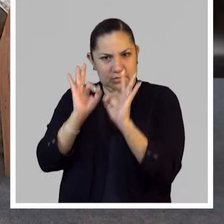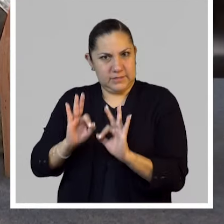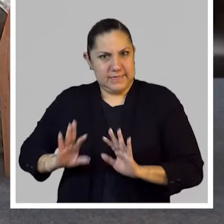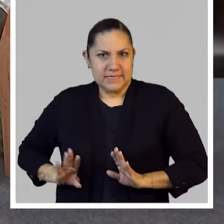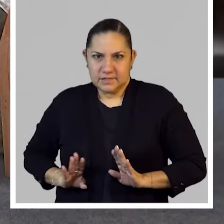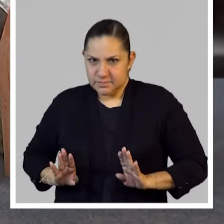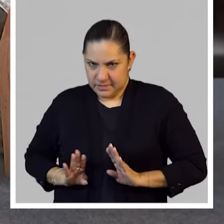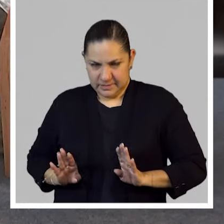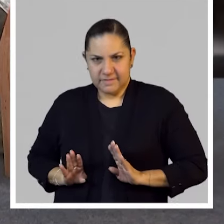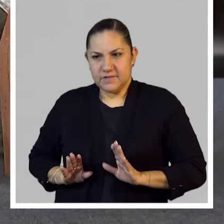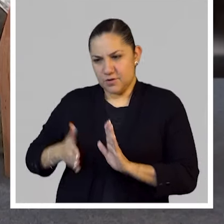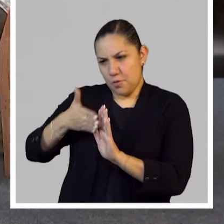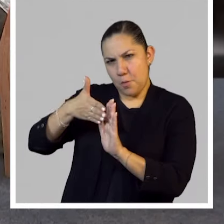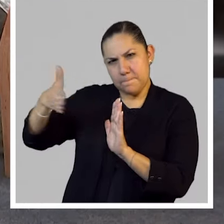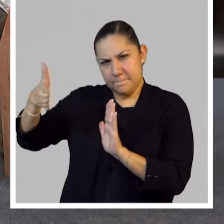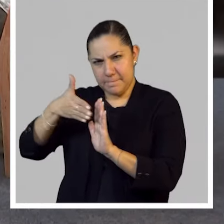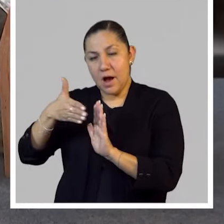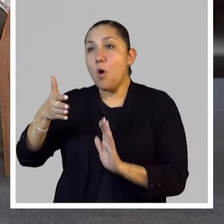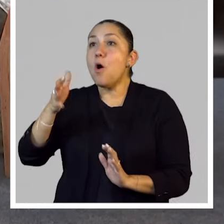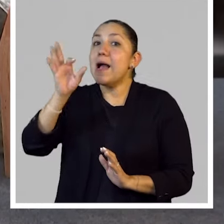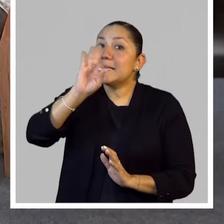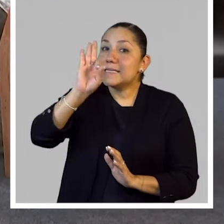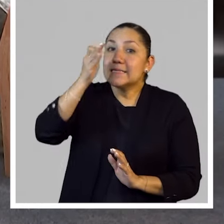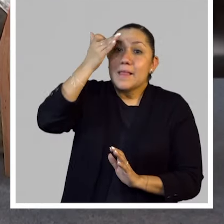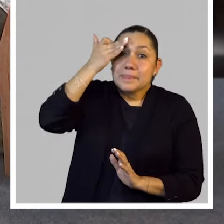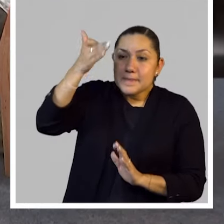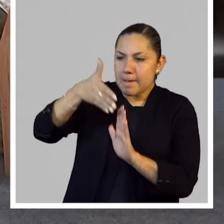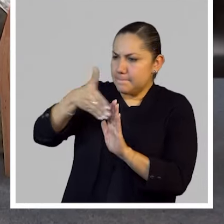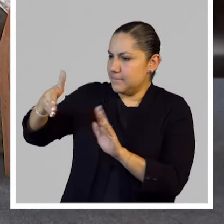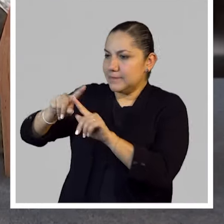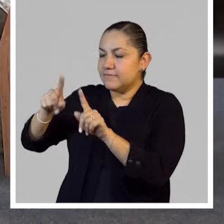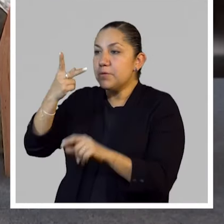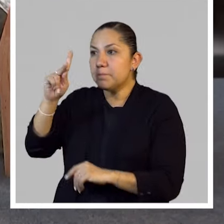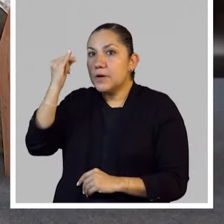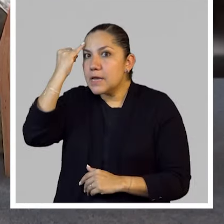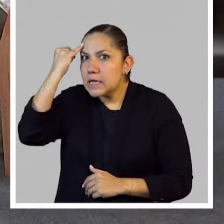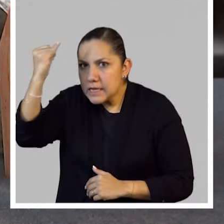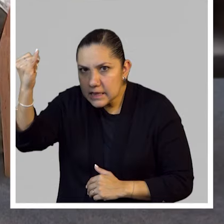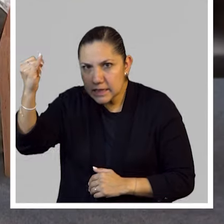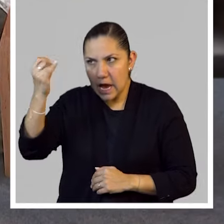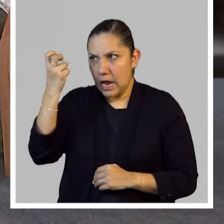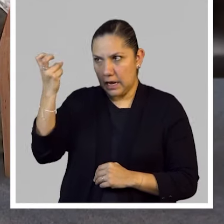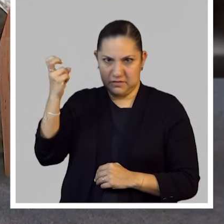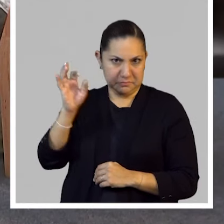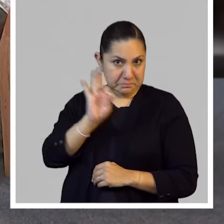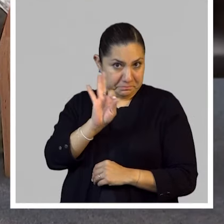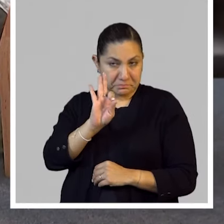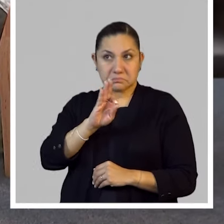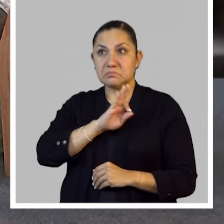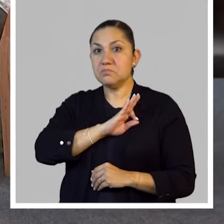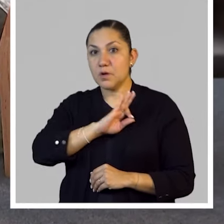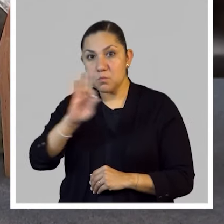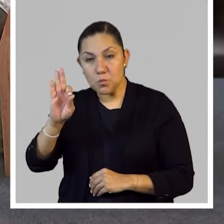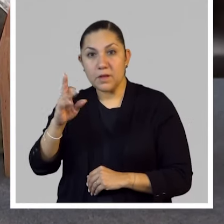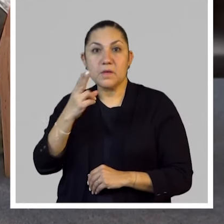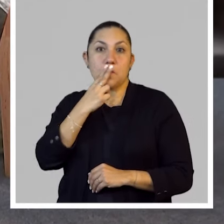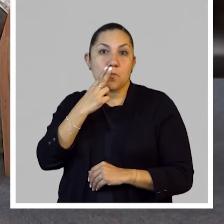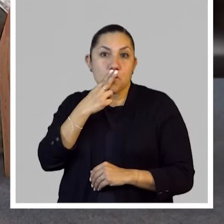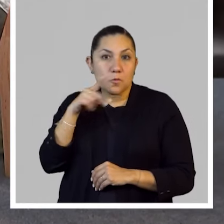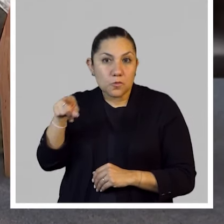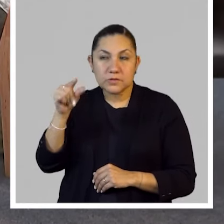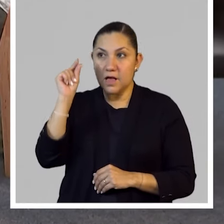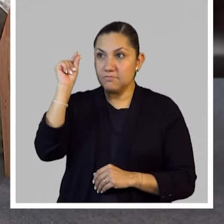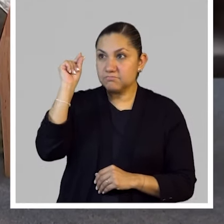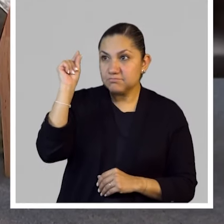pero a lo mejor las mismas ideas podrían, ¿no? ser exploradas, llevadas, pues yo no sé si es a través de Telegram,